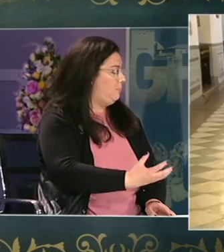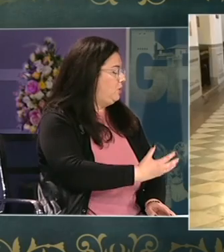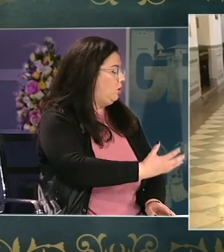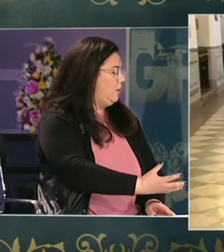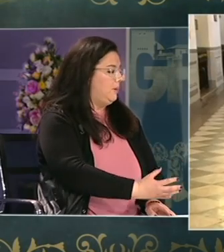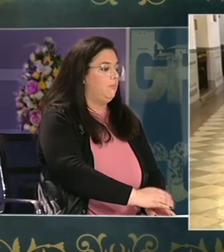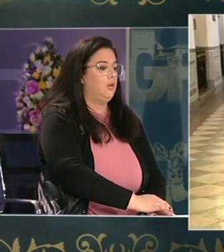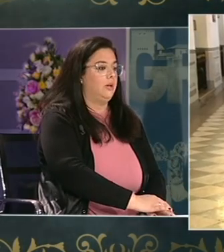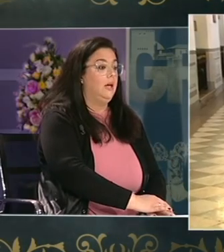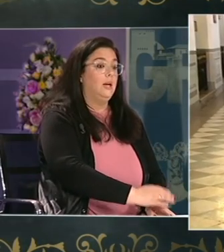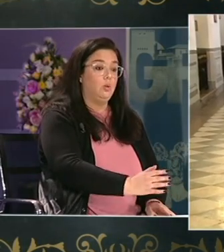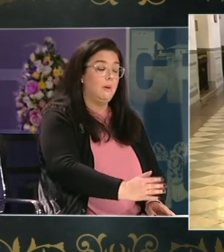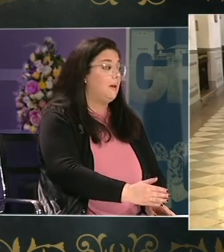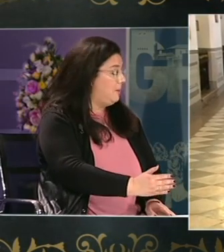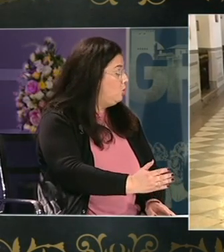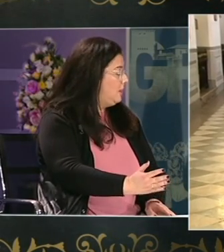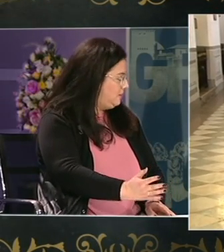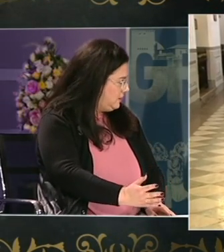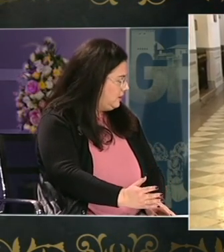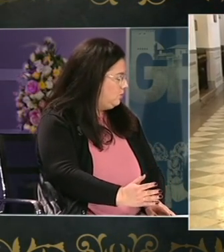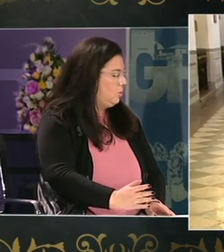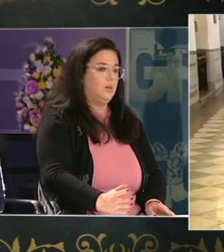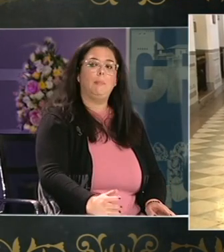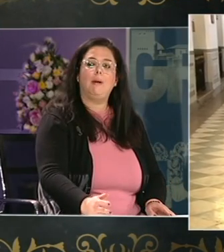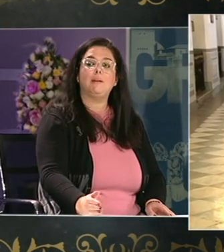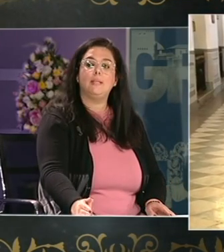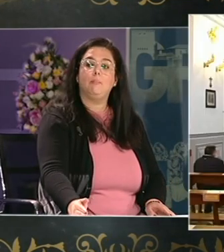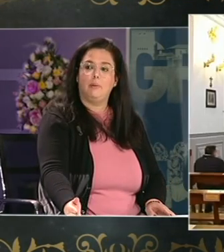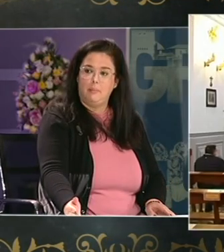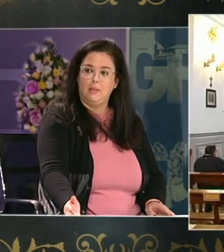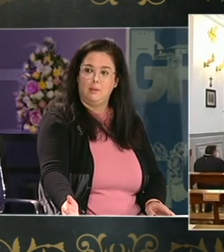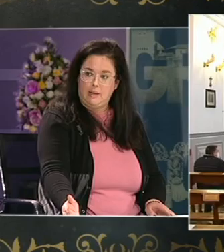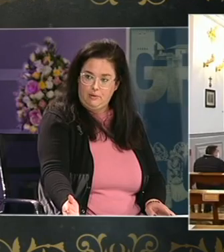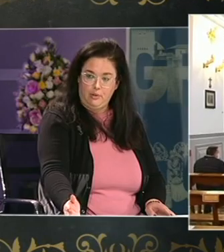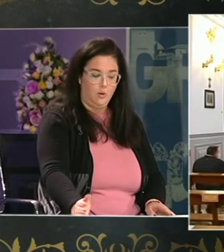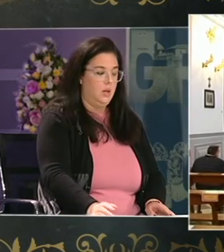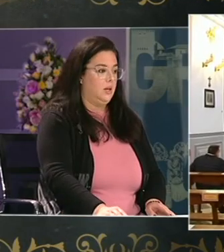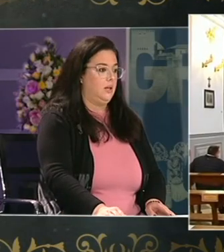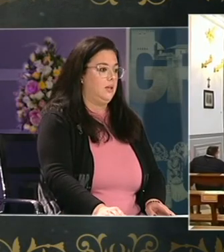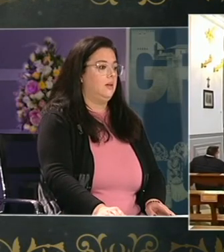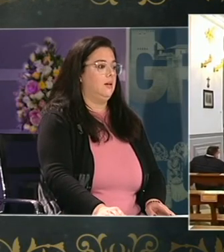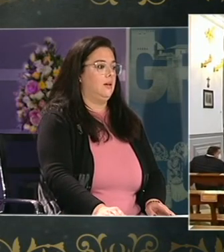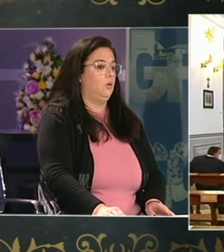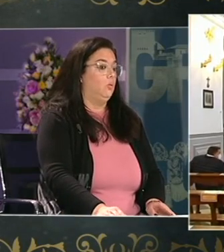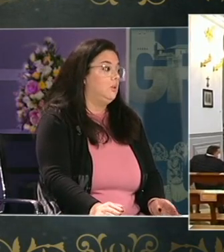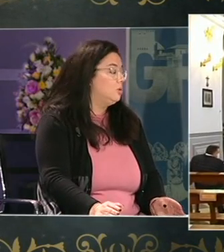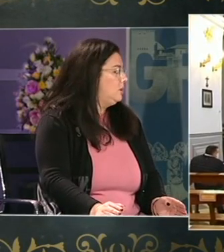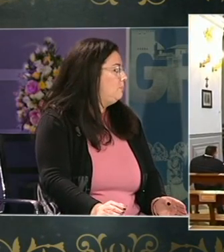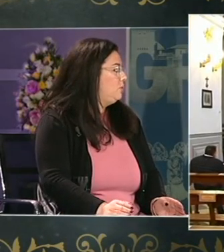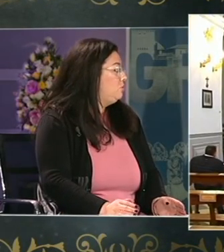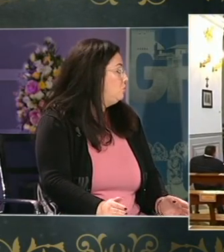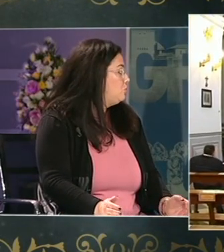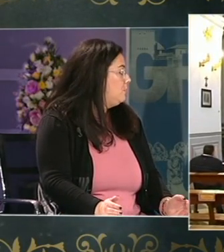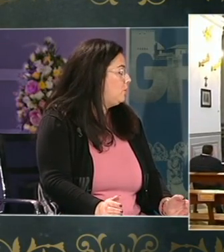postura respecto a los hermanos mayores la última palabra no la tienen ellos la última palabra siempre depende de palacio y en los últimos